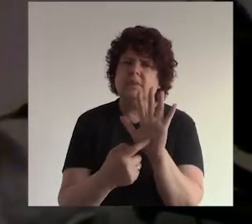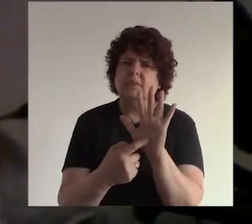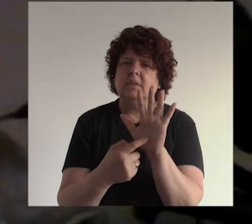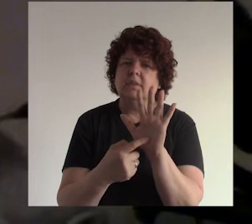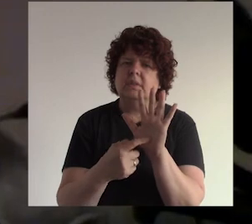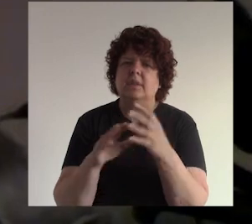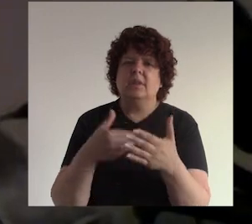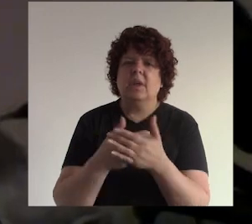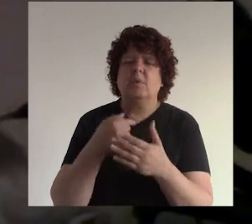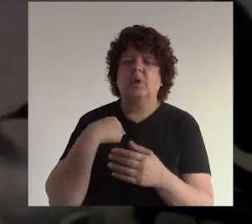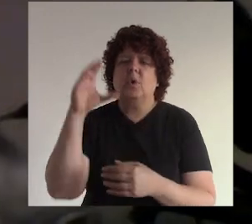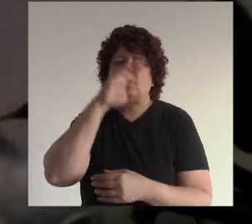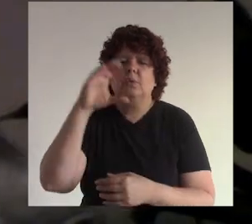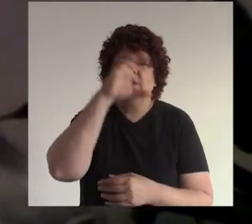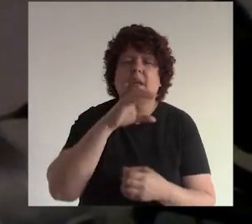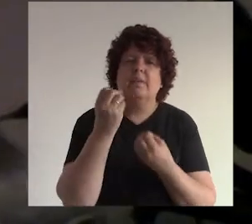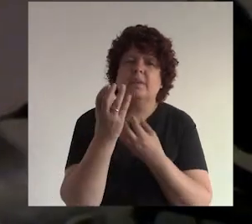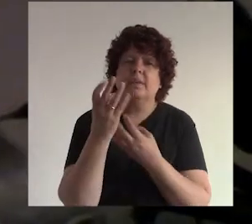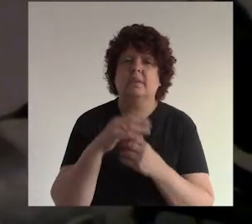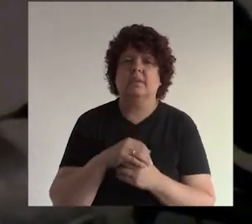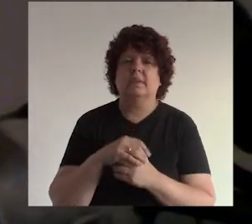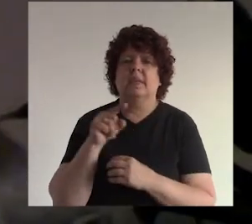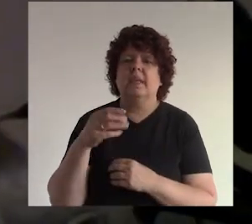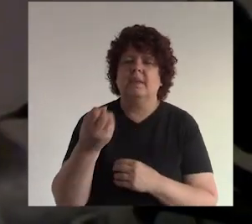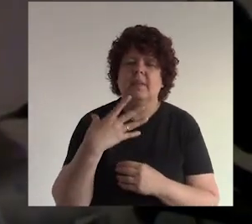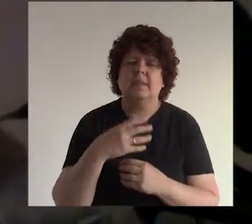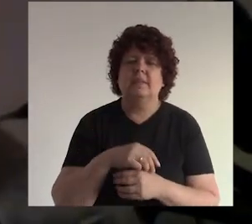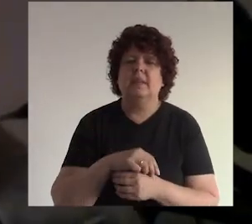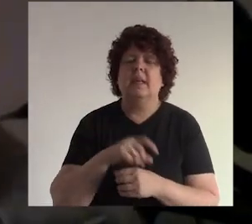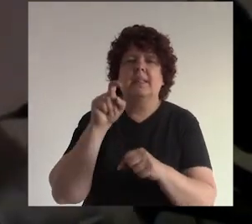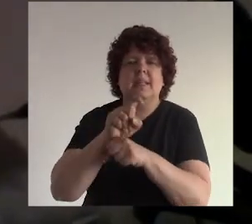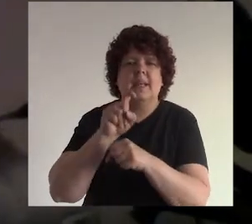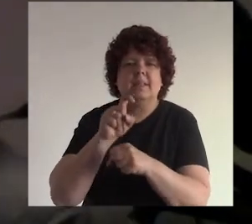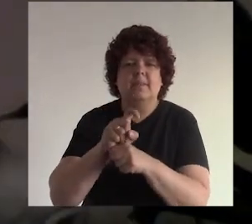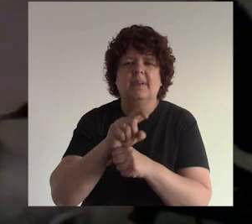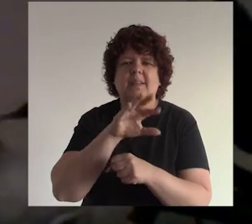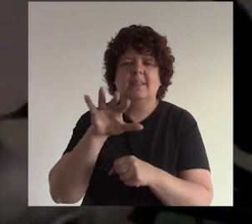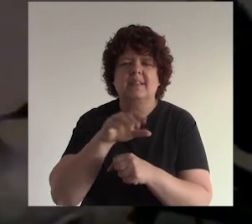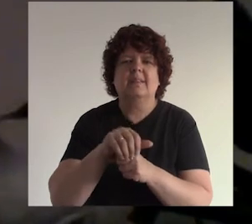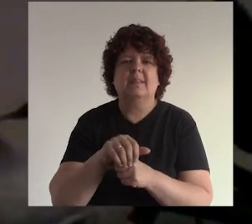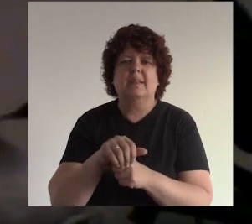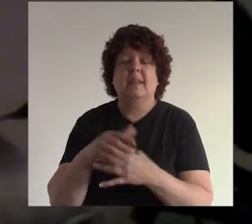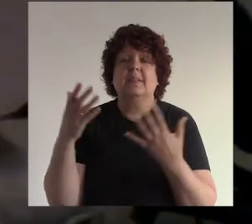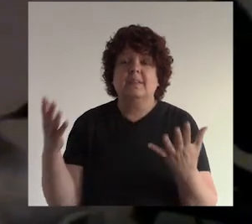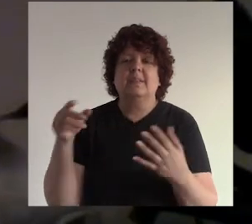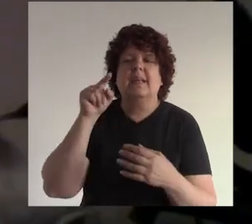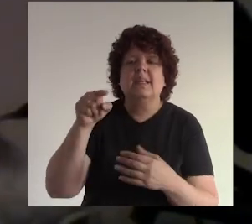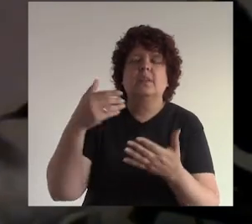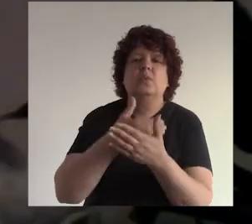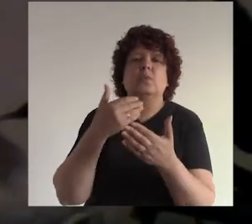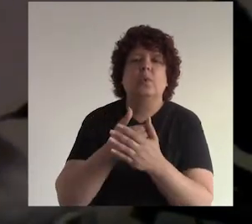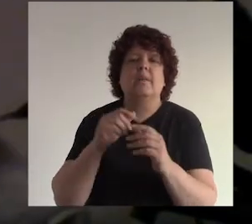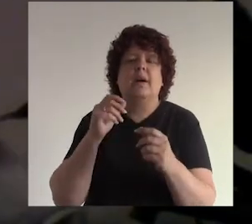presentó llegó a mí porque yo busqué la información y se presentó enseñándome la abecedaria entonces